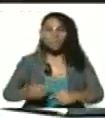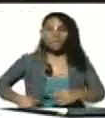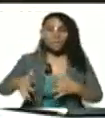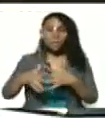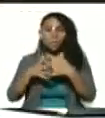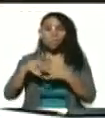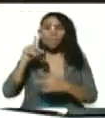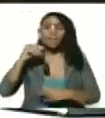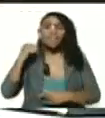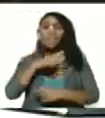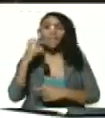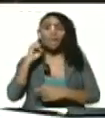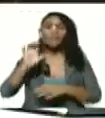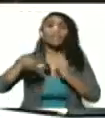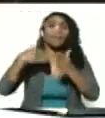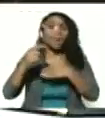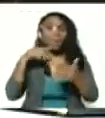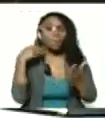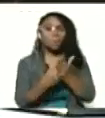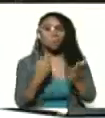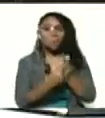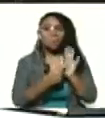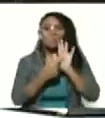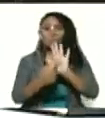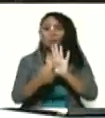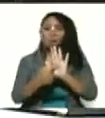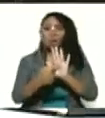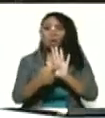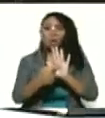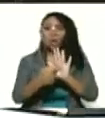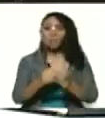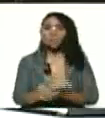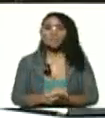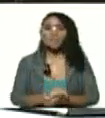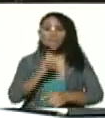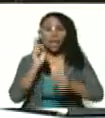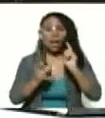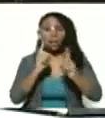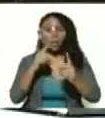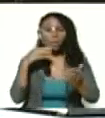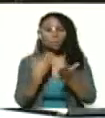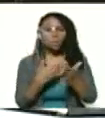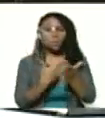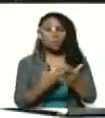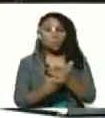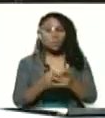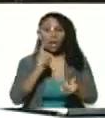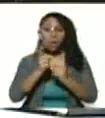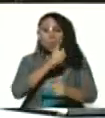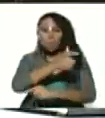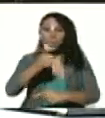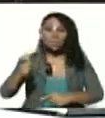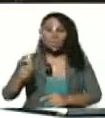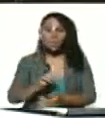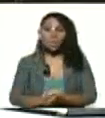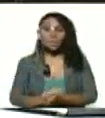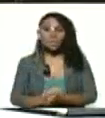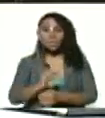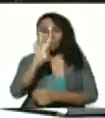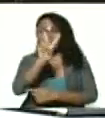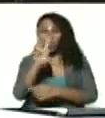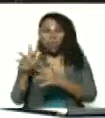el testimonio de los dos